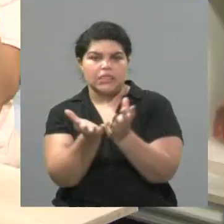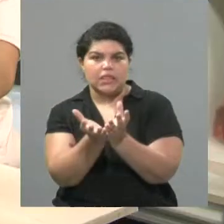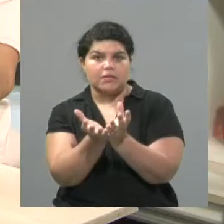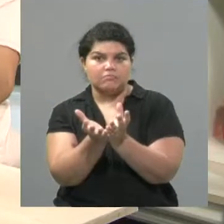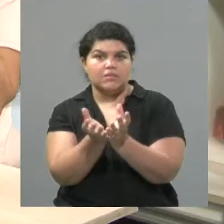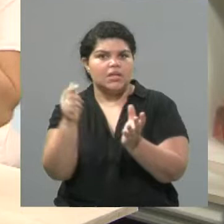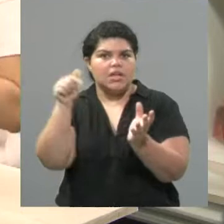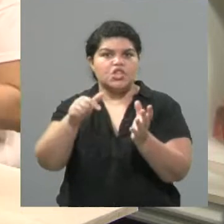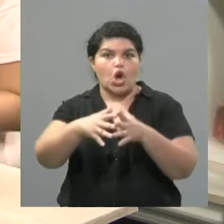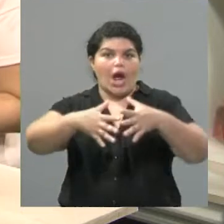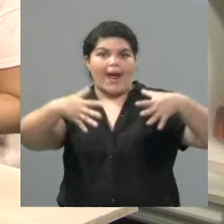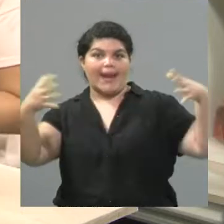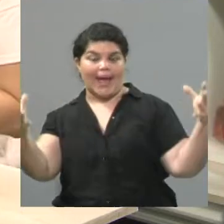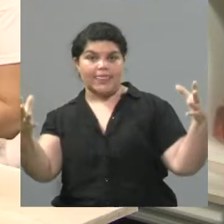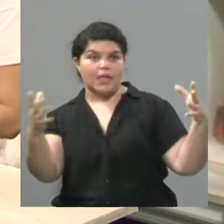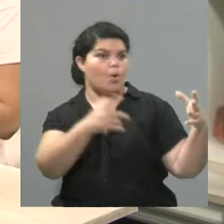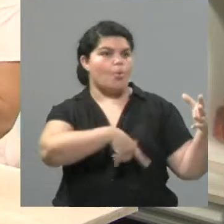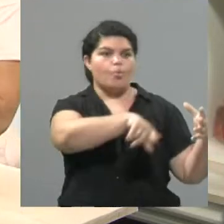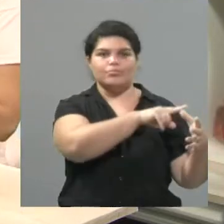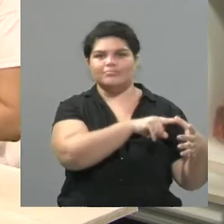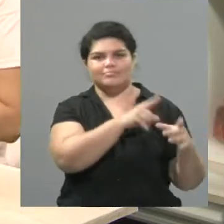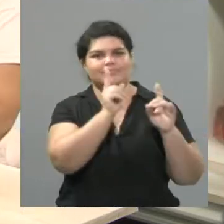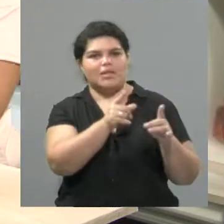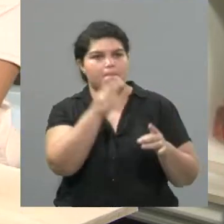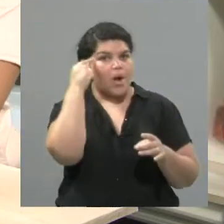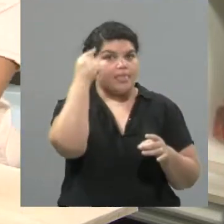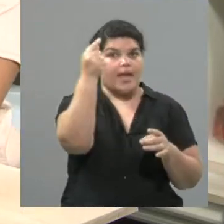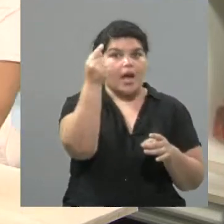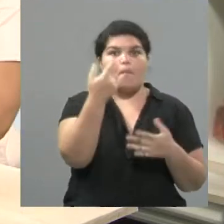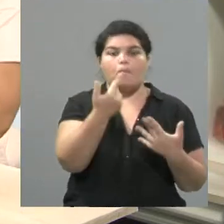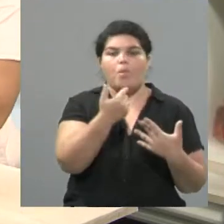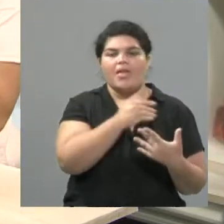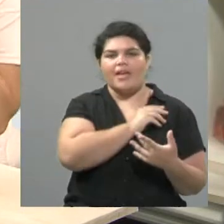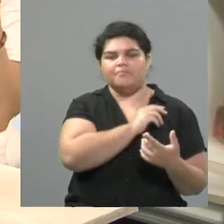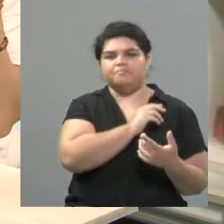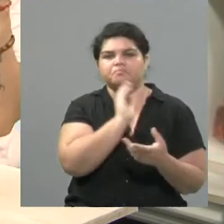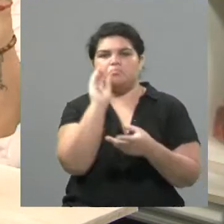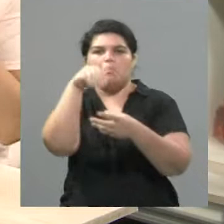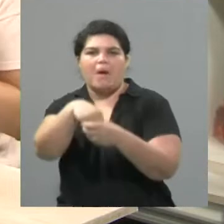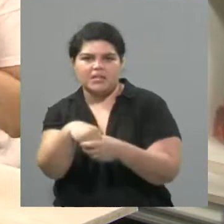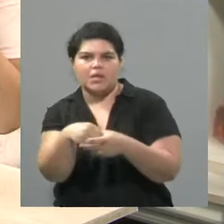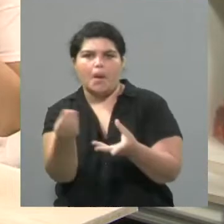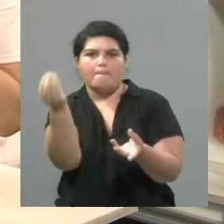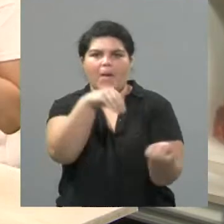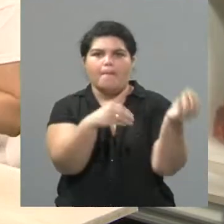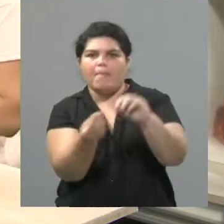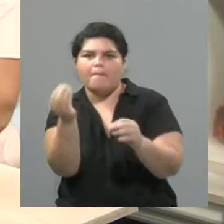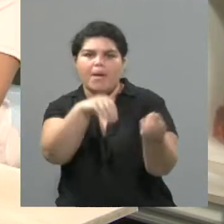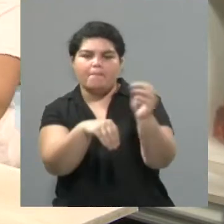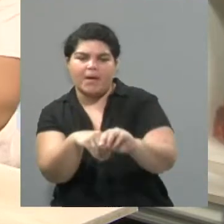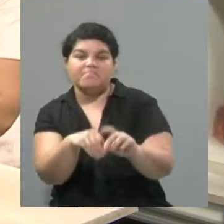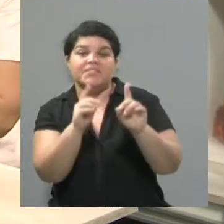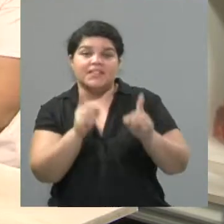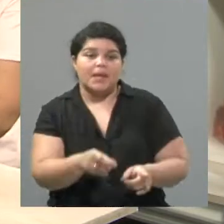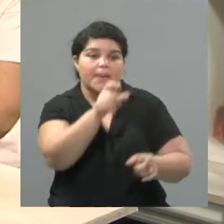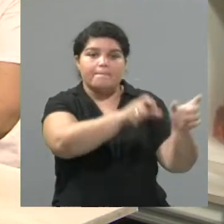que van a ir como incorporando cosas, incluso la gente que vea la obra va a a ustedes y le va a decir, che, y estaría bueno que hicieras referencia a tal cosa,